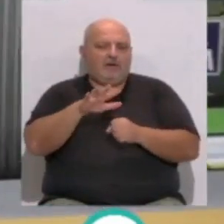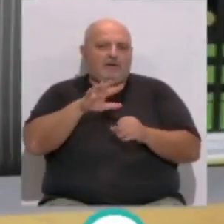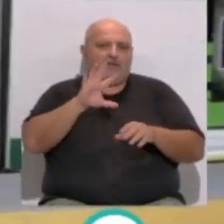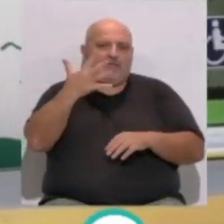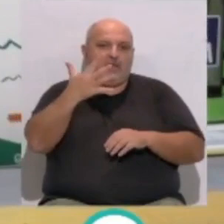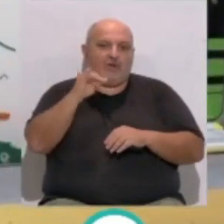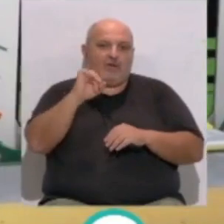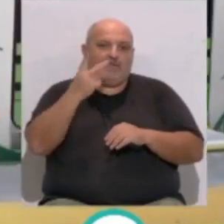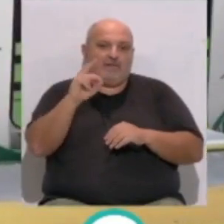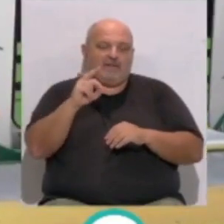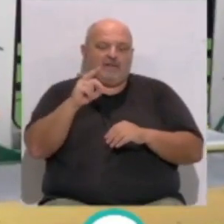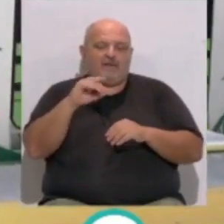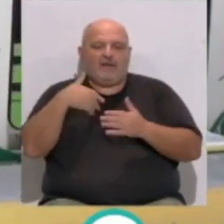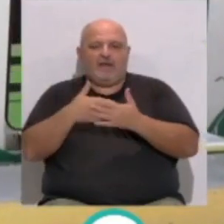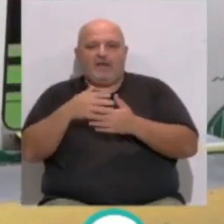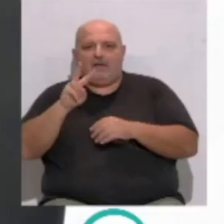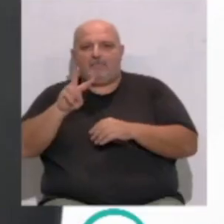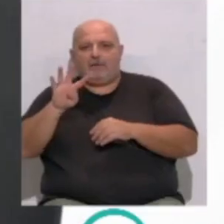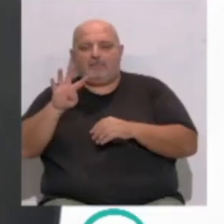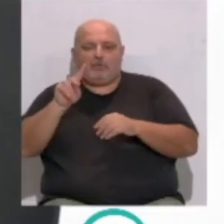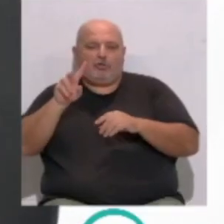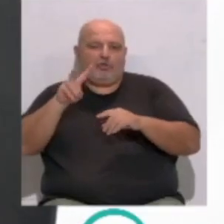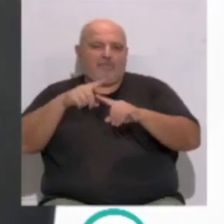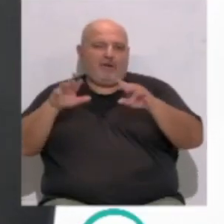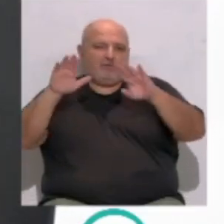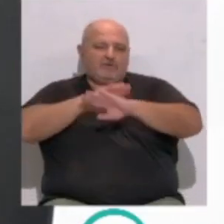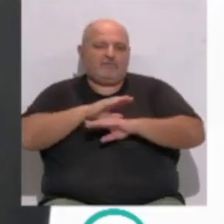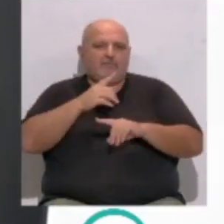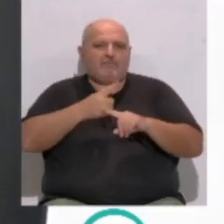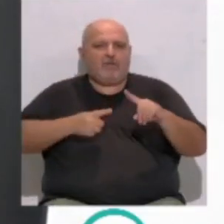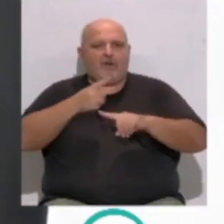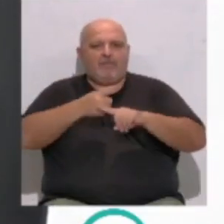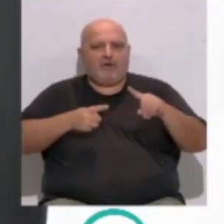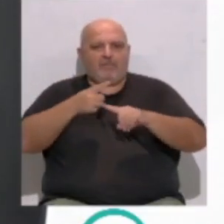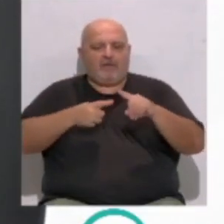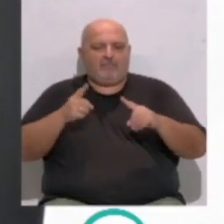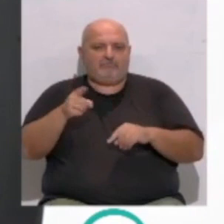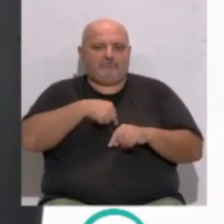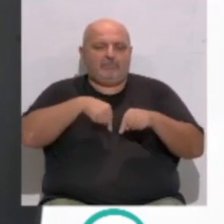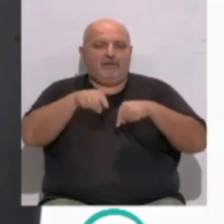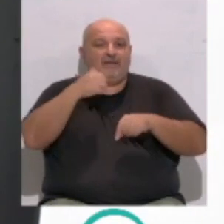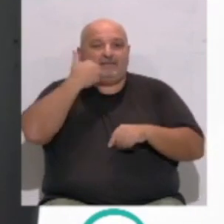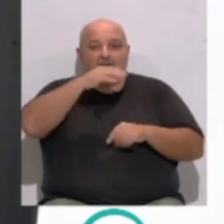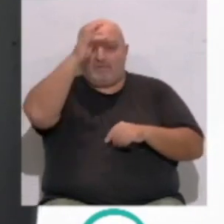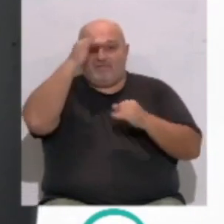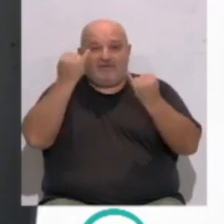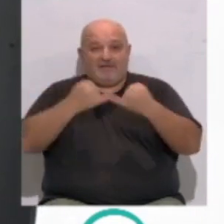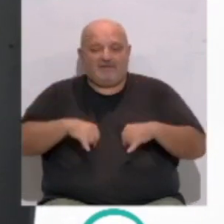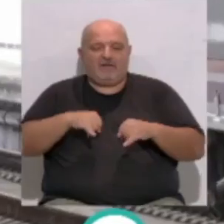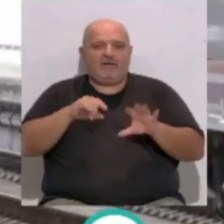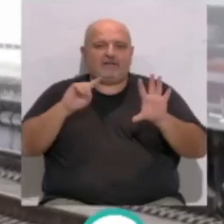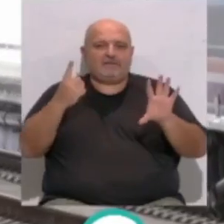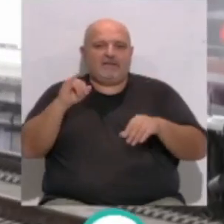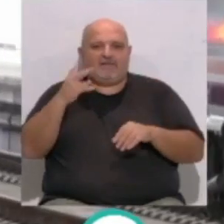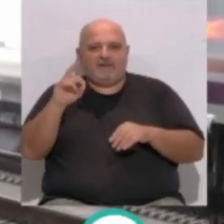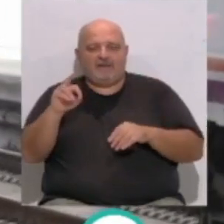5 y 20 de la mañana y las 24 o 30 horas con una frecuencia de paso de media hora. Y en sábados, domingos y festivos entre las 6